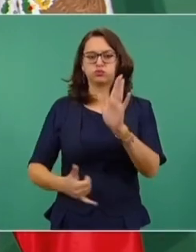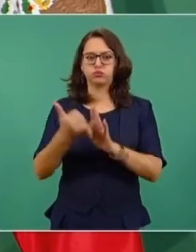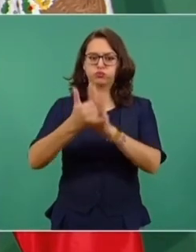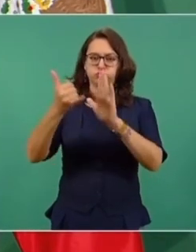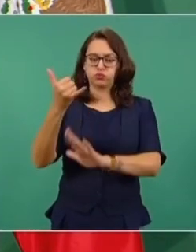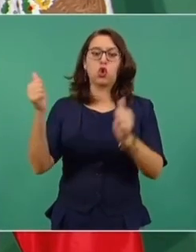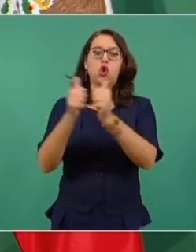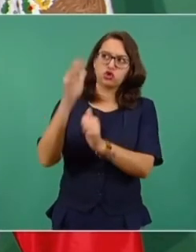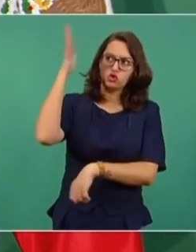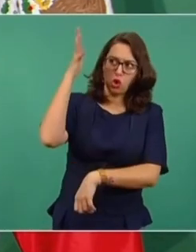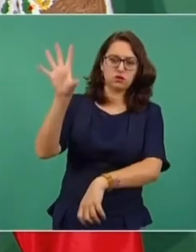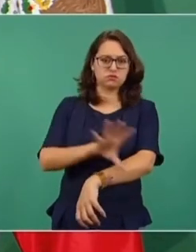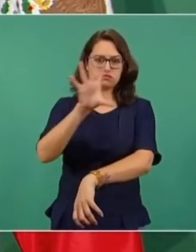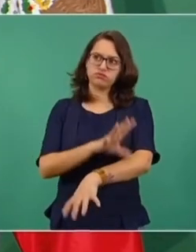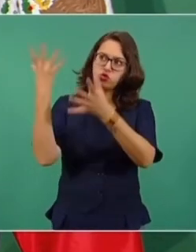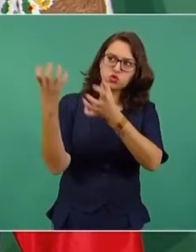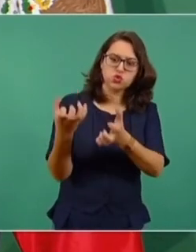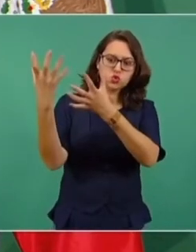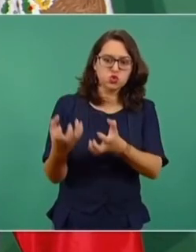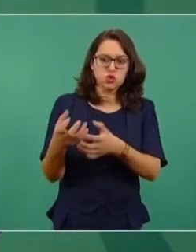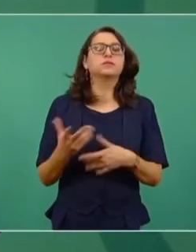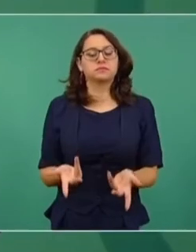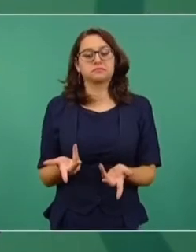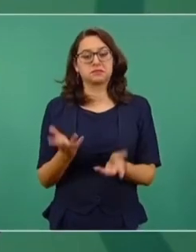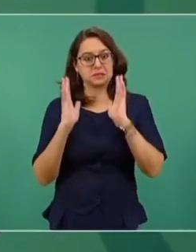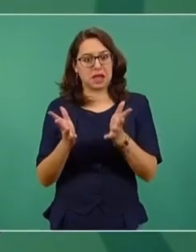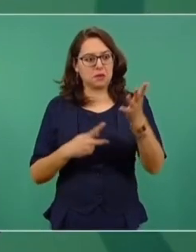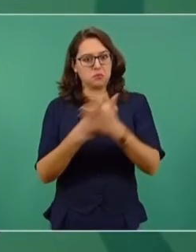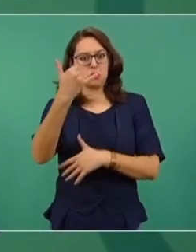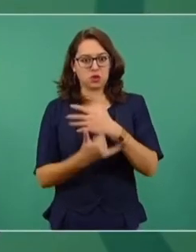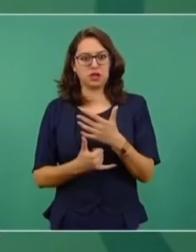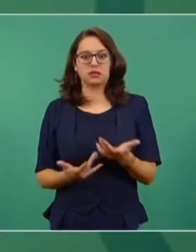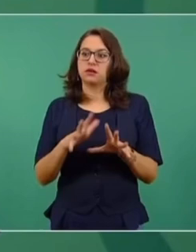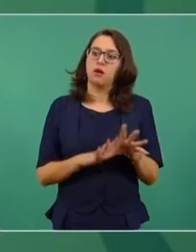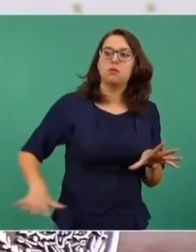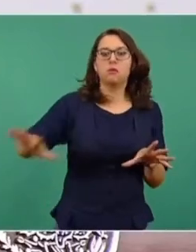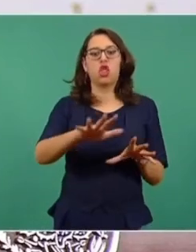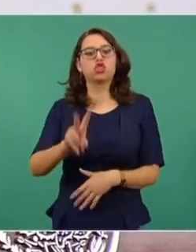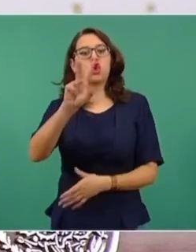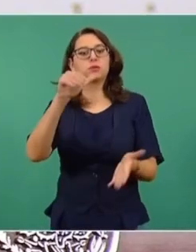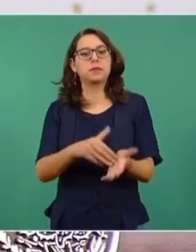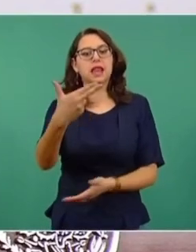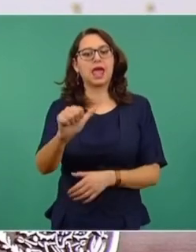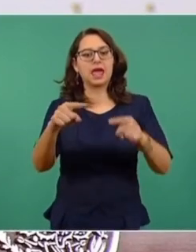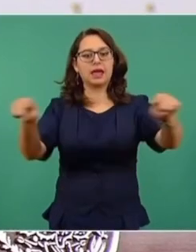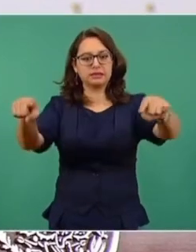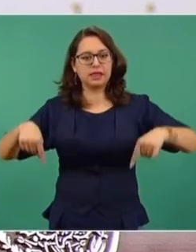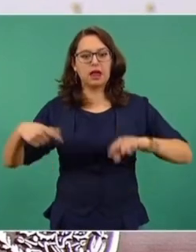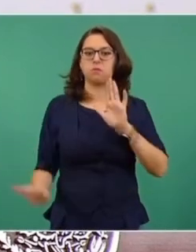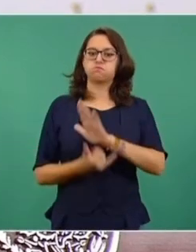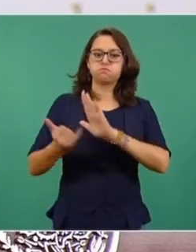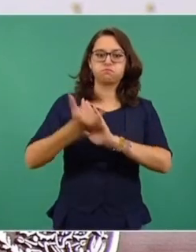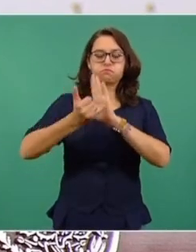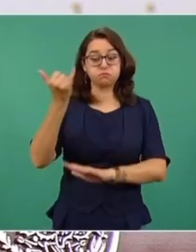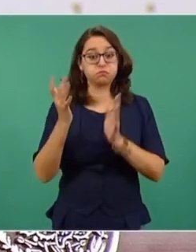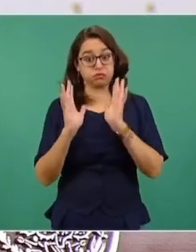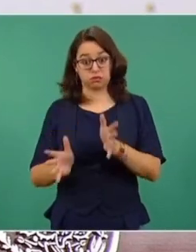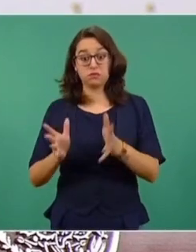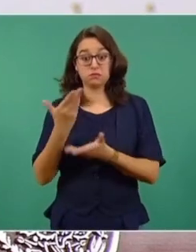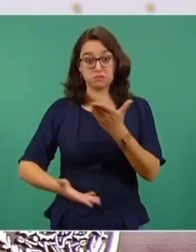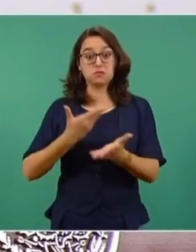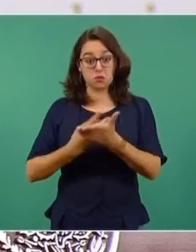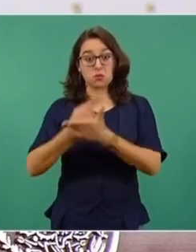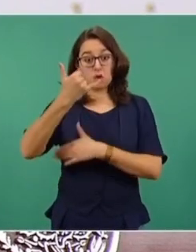eléctrica. Vamos a tener paneles en dos mil hectáreas en Peñasco. Es un proyecto